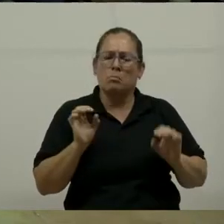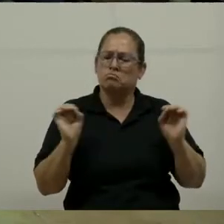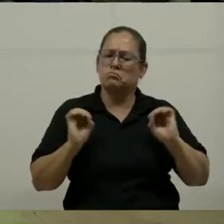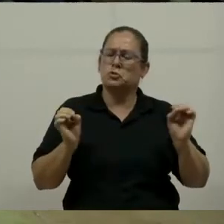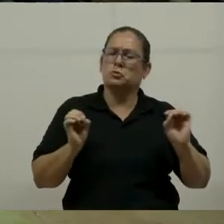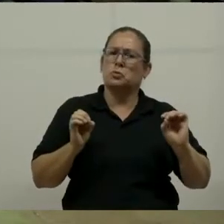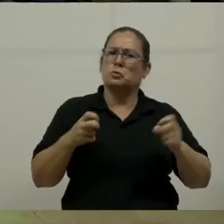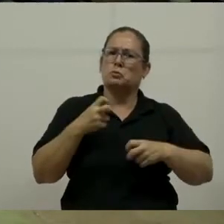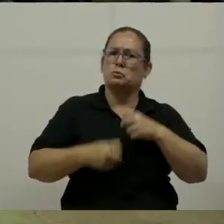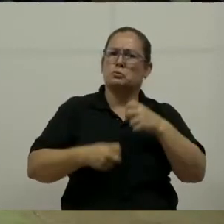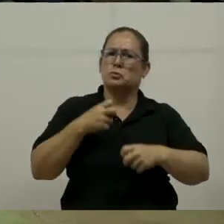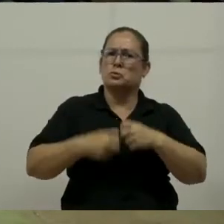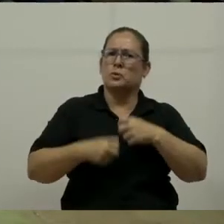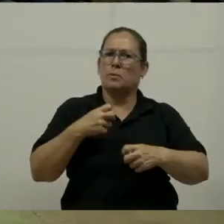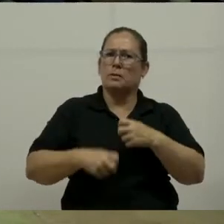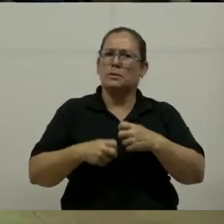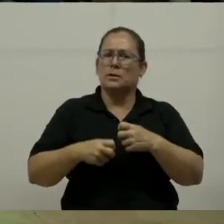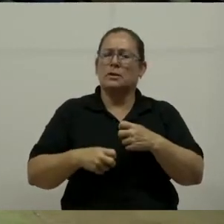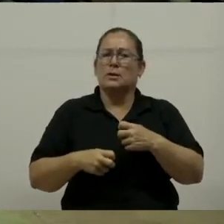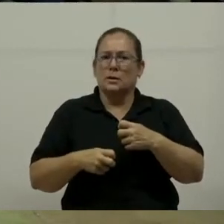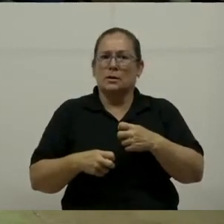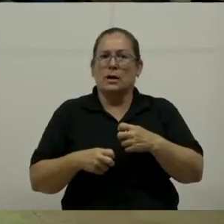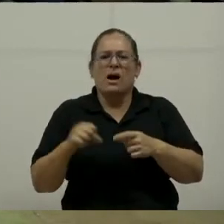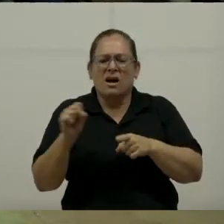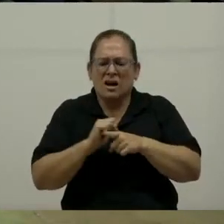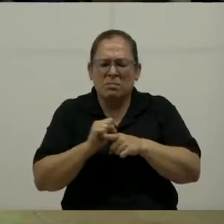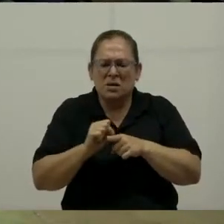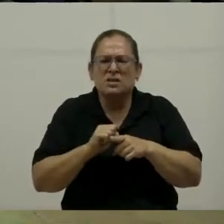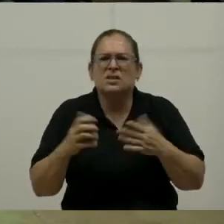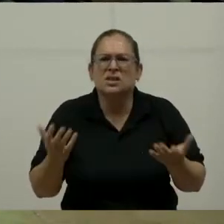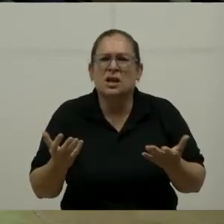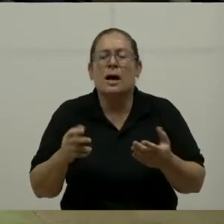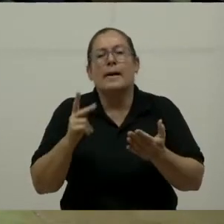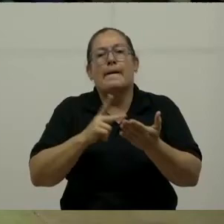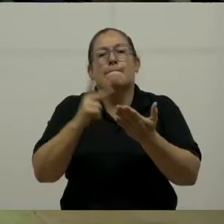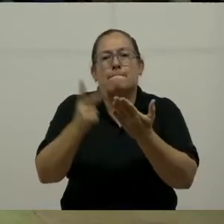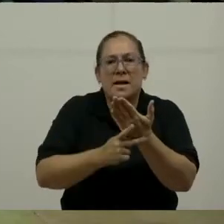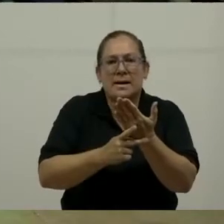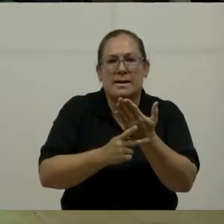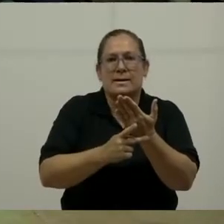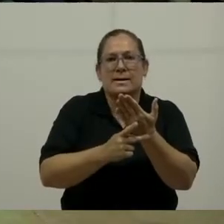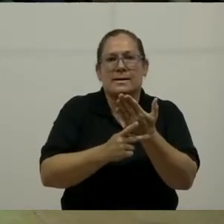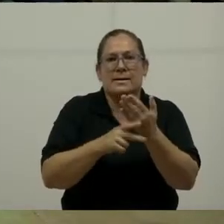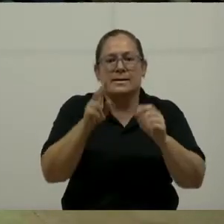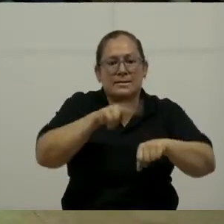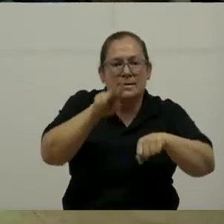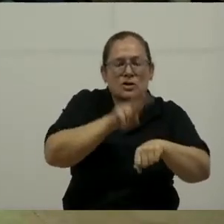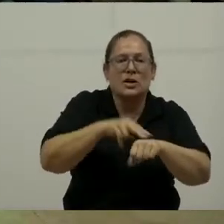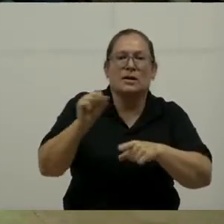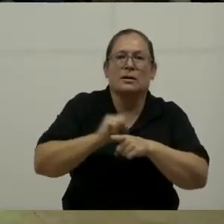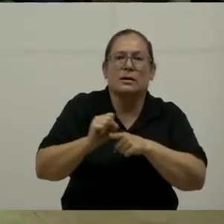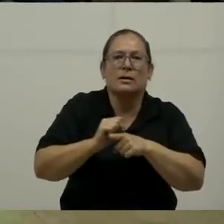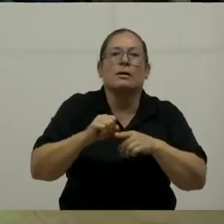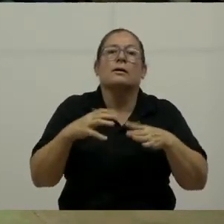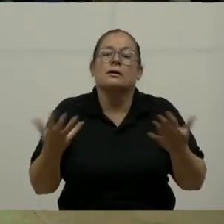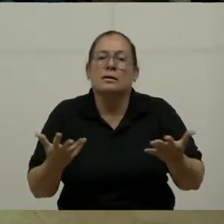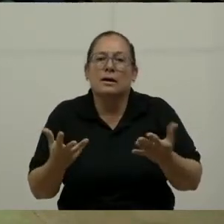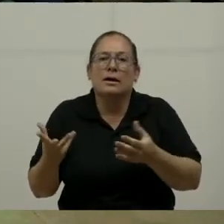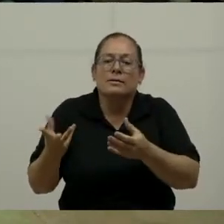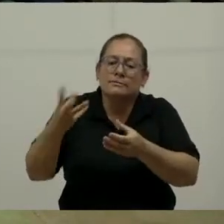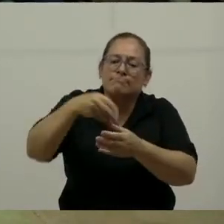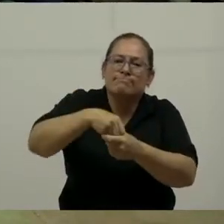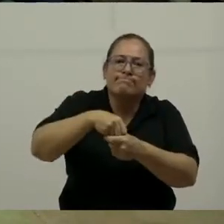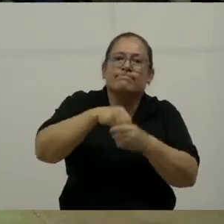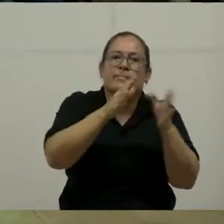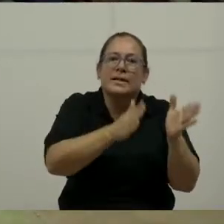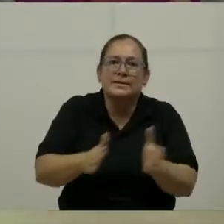Capacitación. Capacitación, lo hemos resumido en el Plan Nacional de Formación y Capacitación. Acá incluimos las siguientes estrategias. Lo